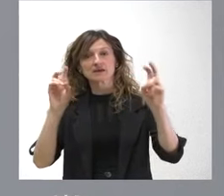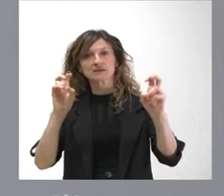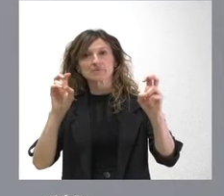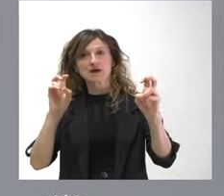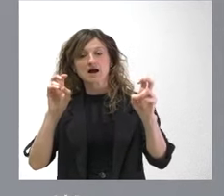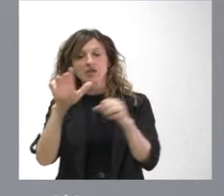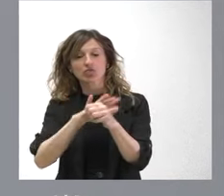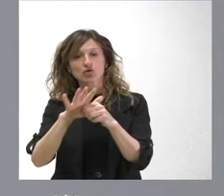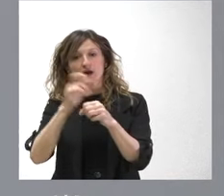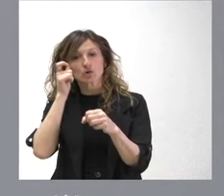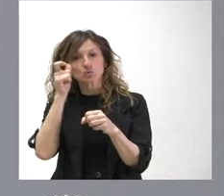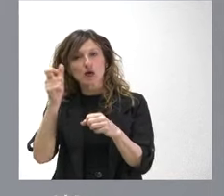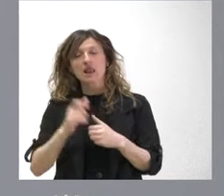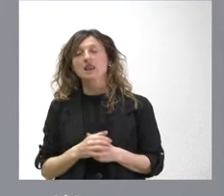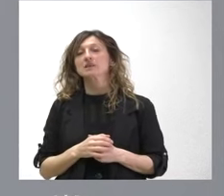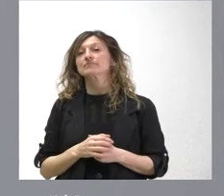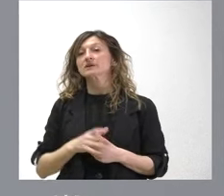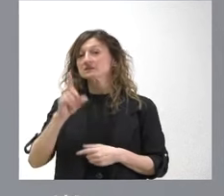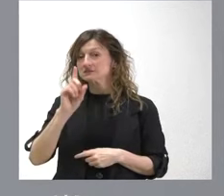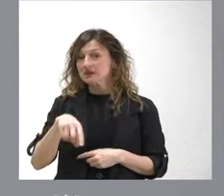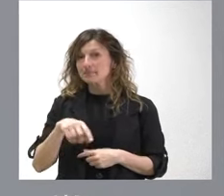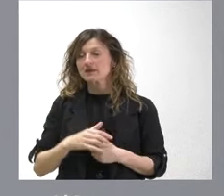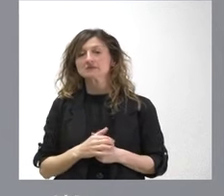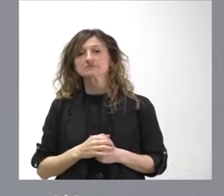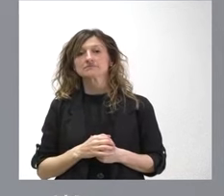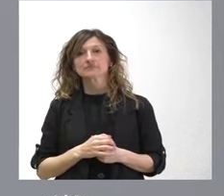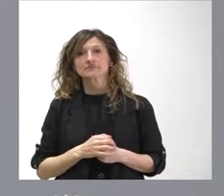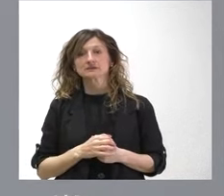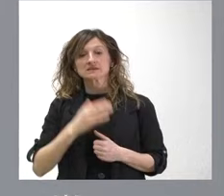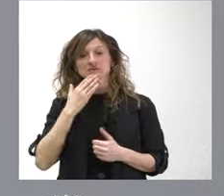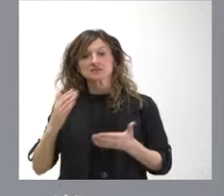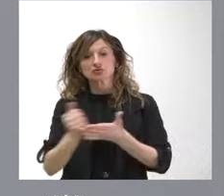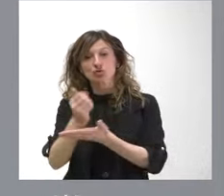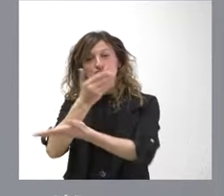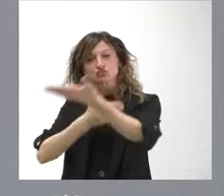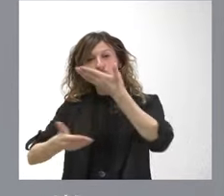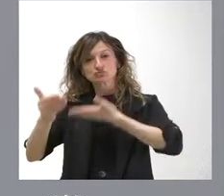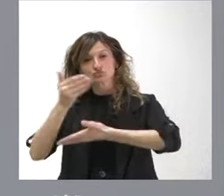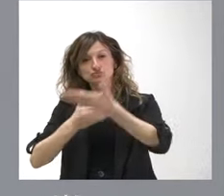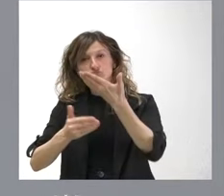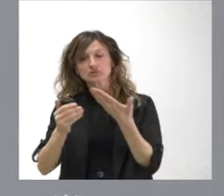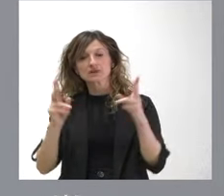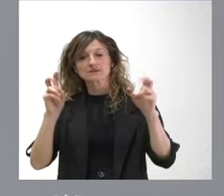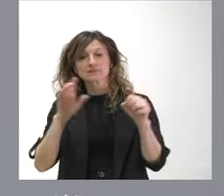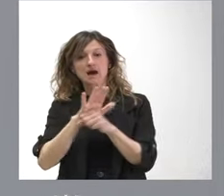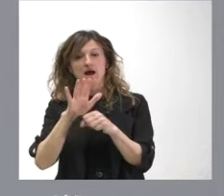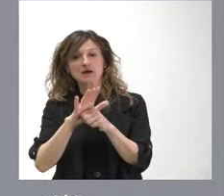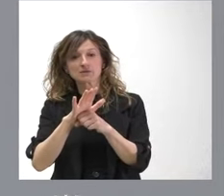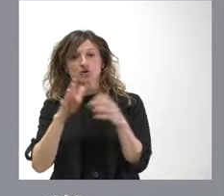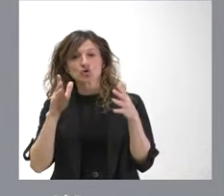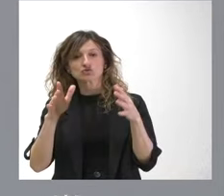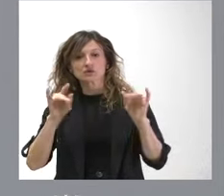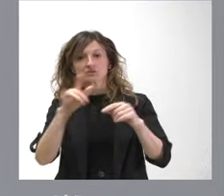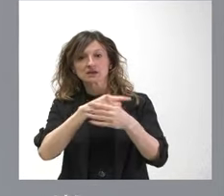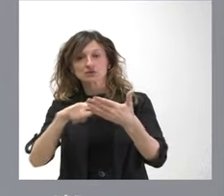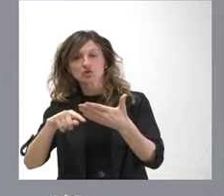mundo rural pero también es verdad que si todos colaboramos y si encontramos en ese ámbito el Consejo Interterritorial